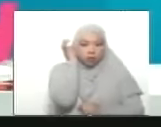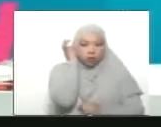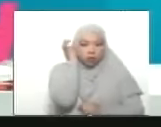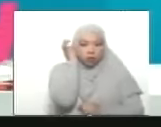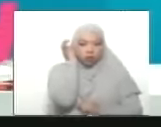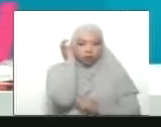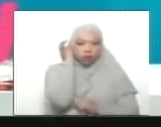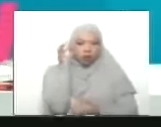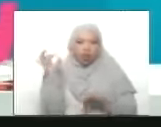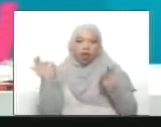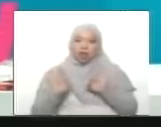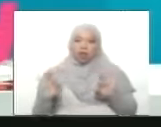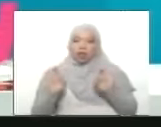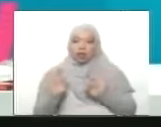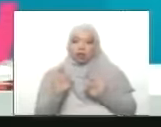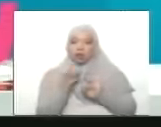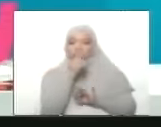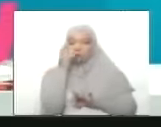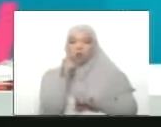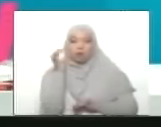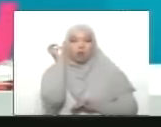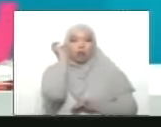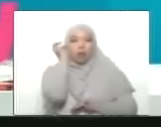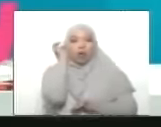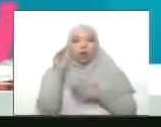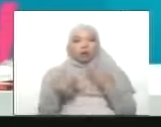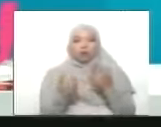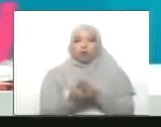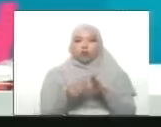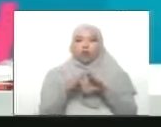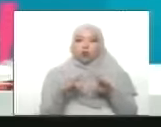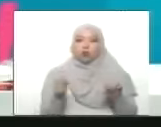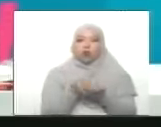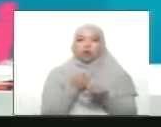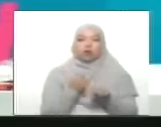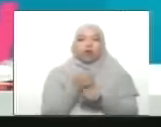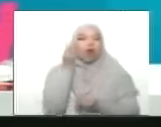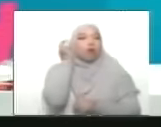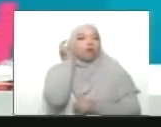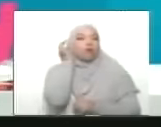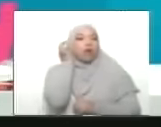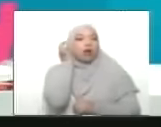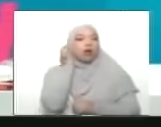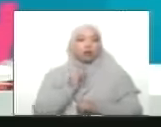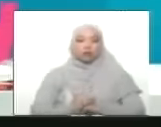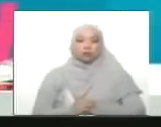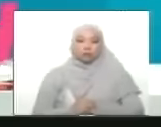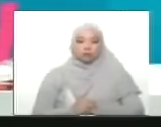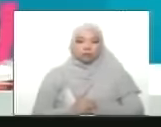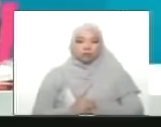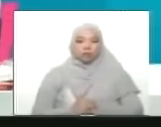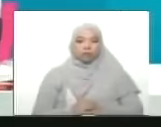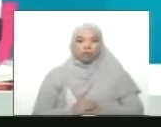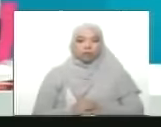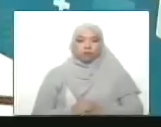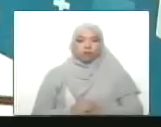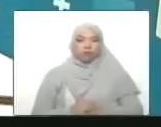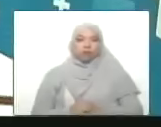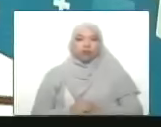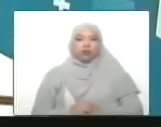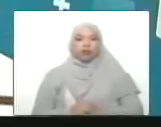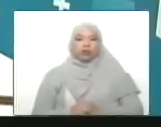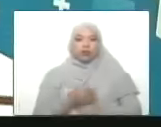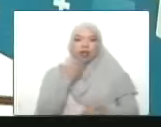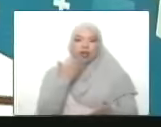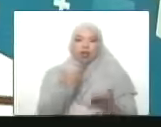exclusivamente de la mujer para la mujer y por la mujer Ernesto Villegas Polhac que me dice compañero